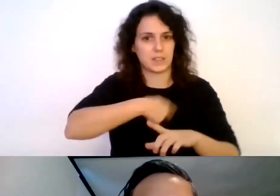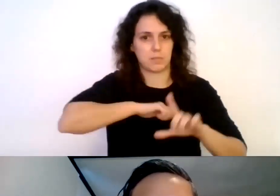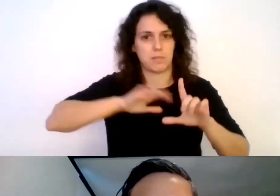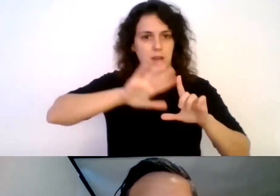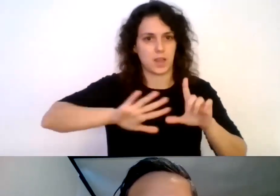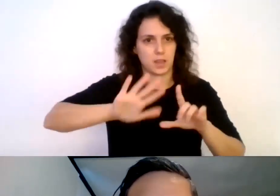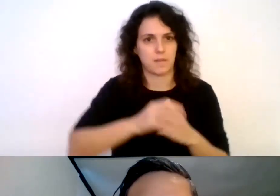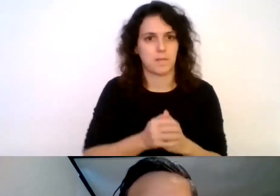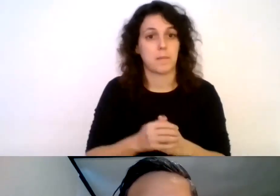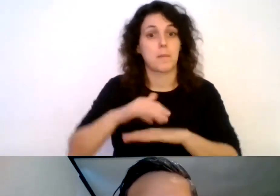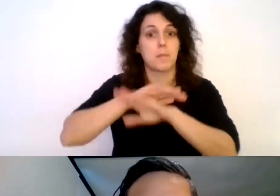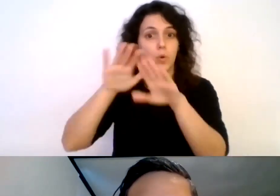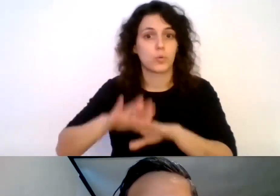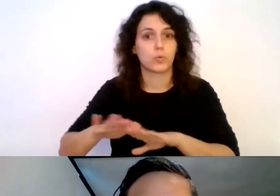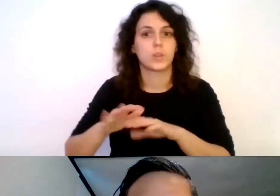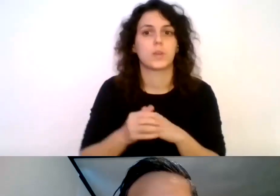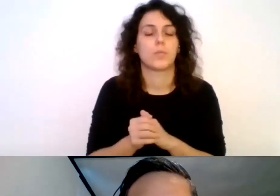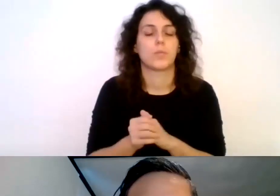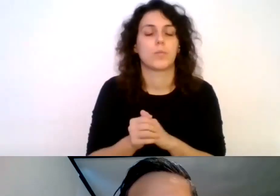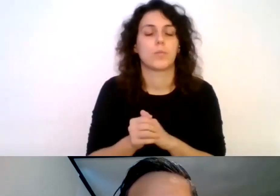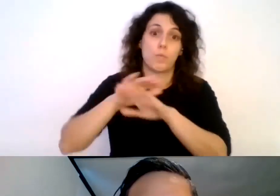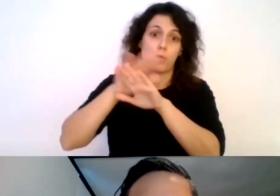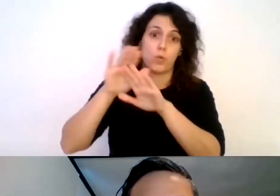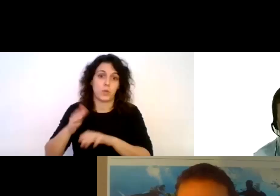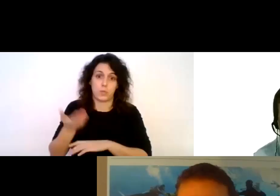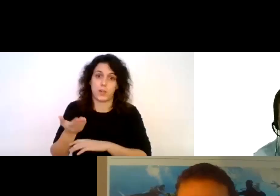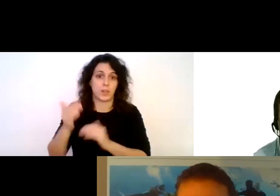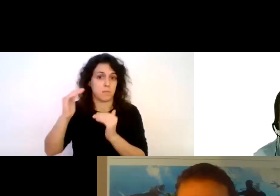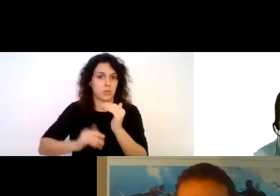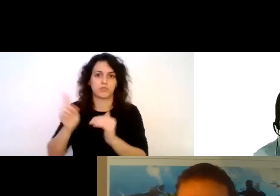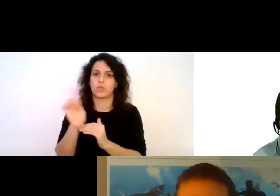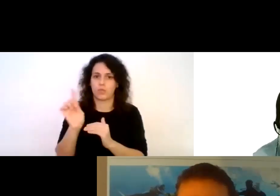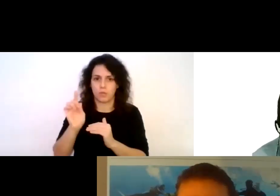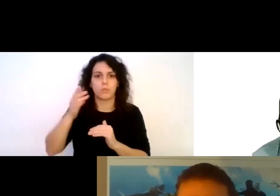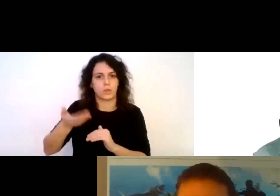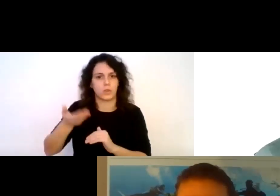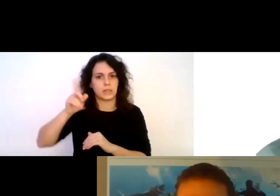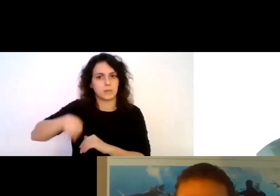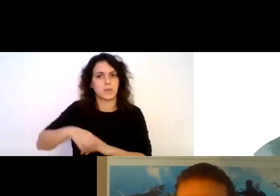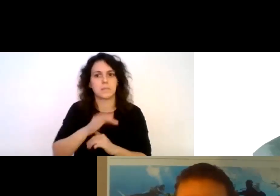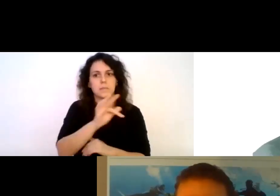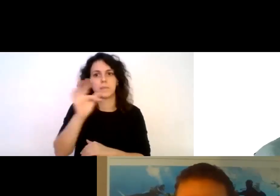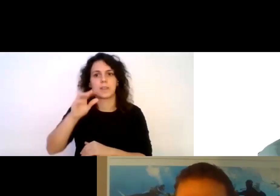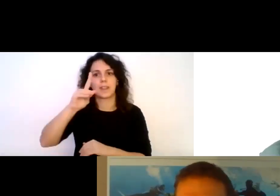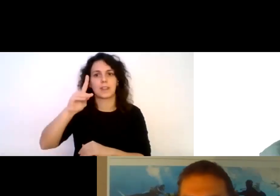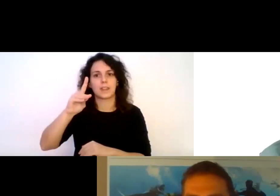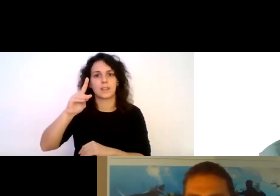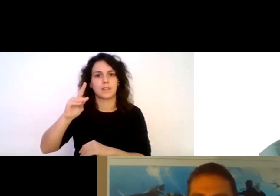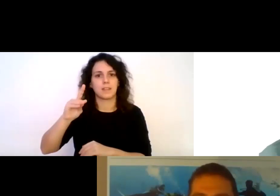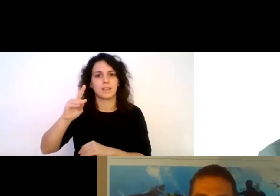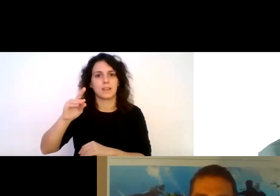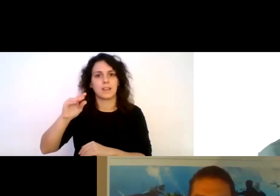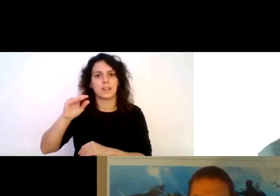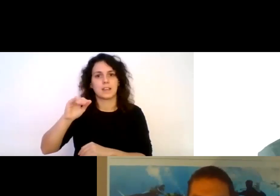Y por último tenemos, y no por último sea menos importante, supuesto, Ayacín Burro es